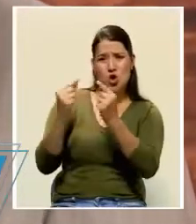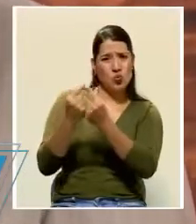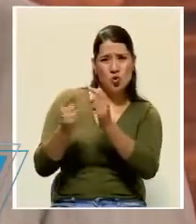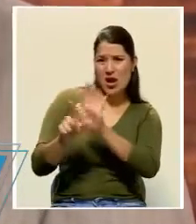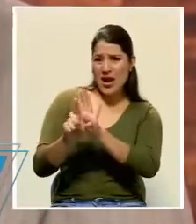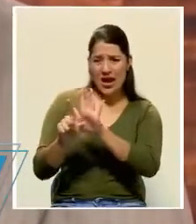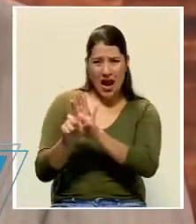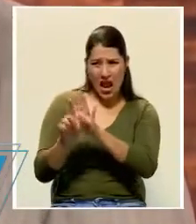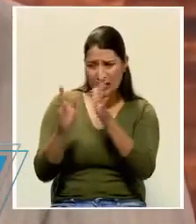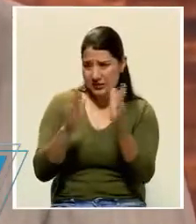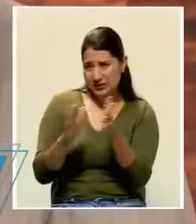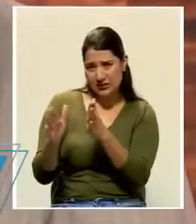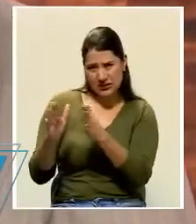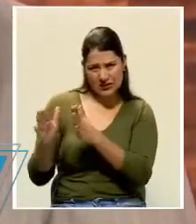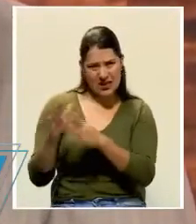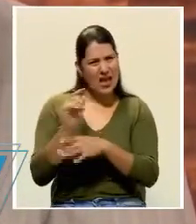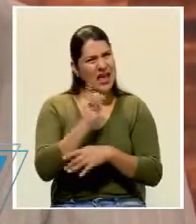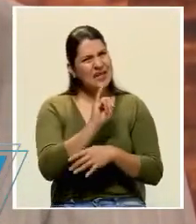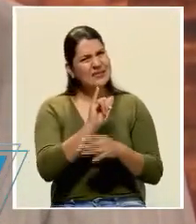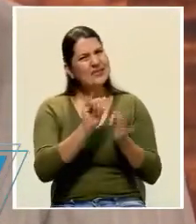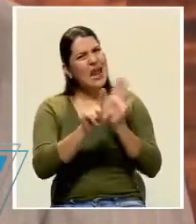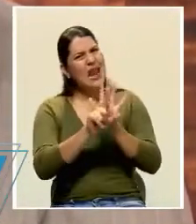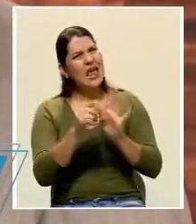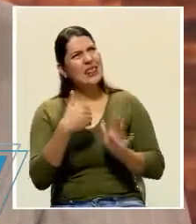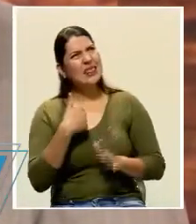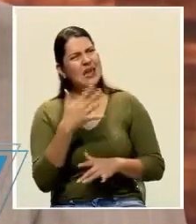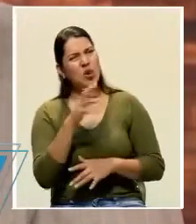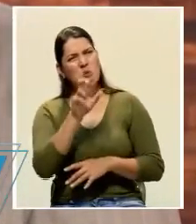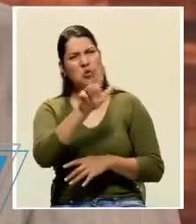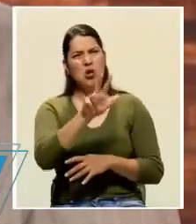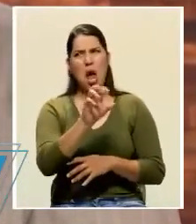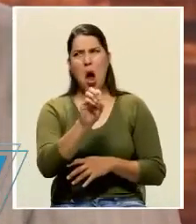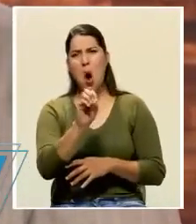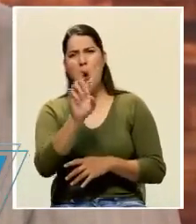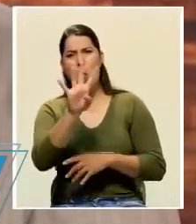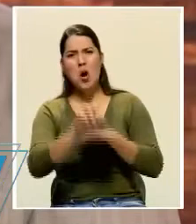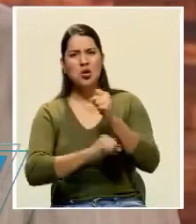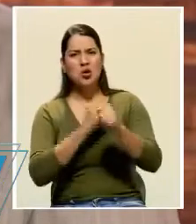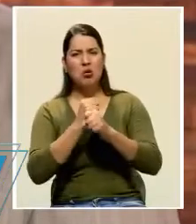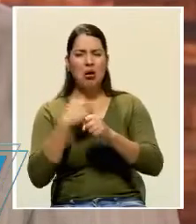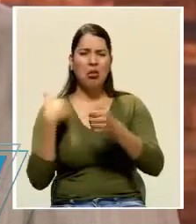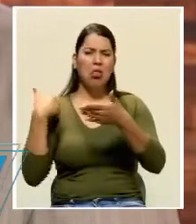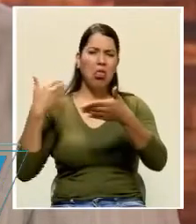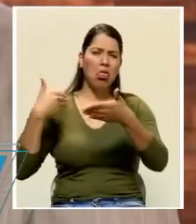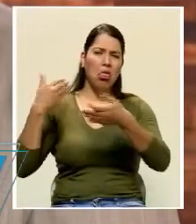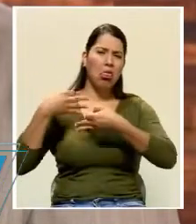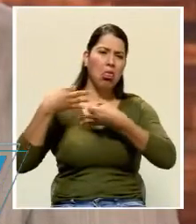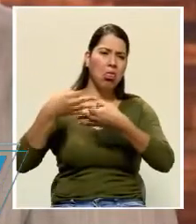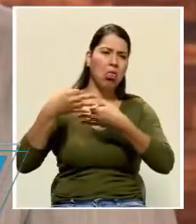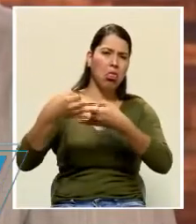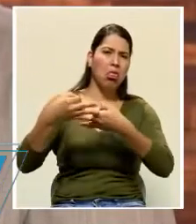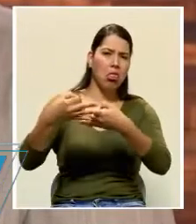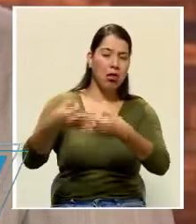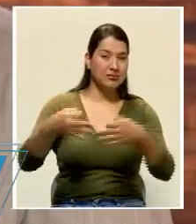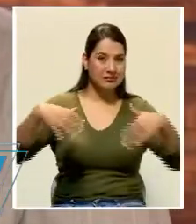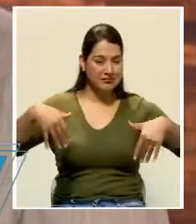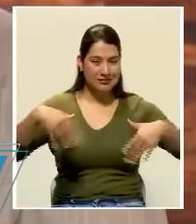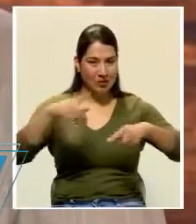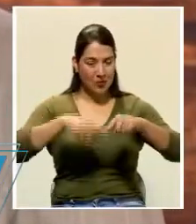recuerdo bien, tres, cuatro años de venir dando vueltas y no ha podido concretizarse a pesar de que ya la ley está